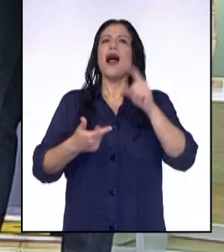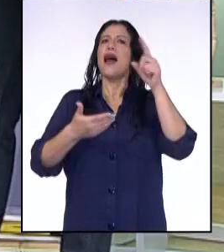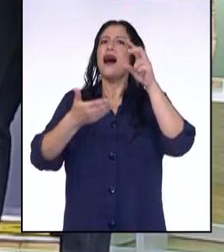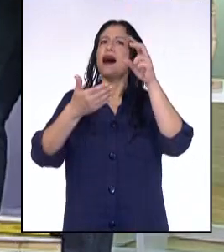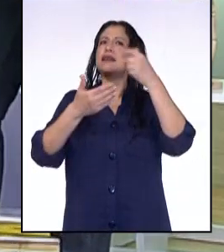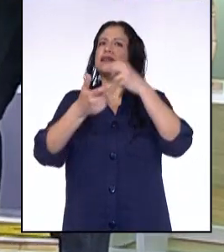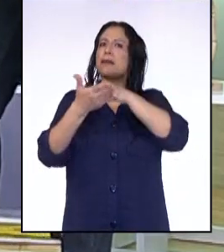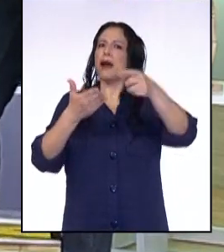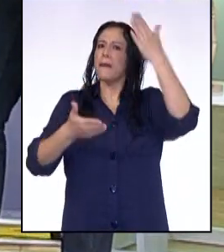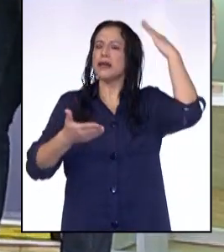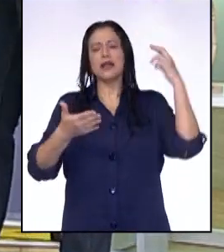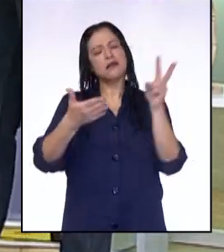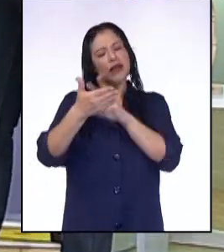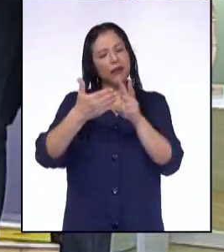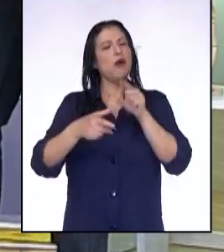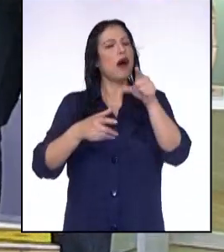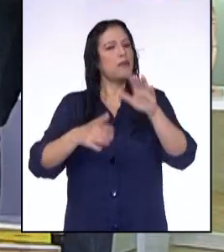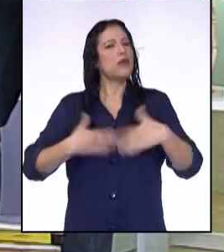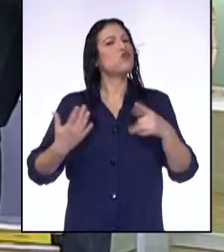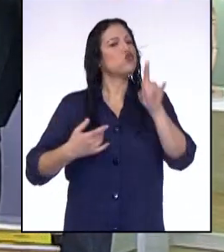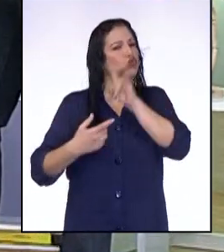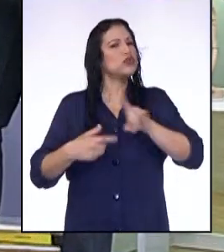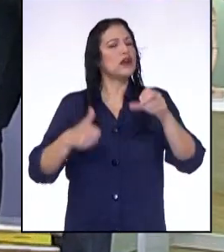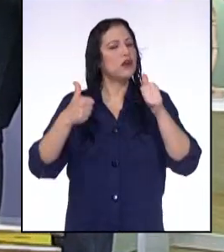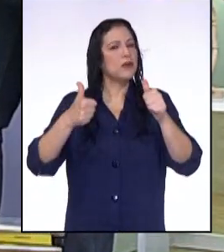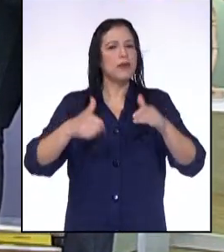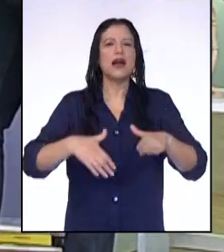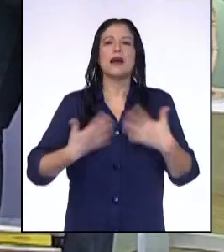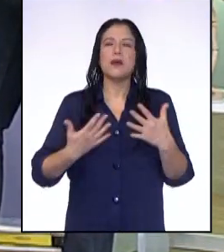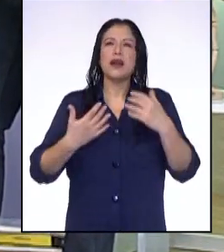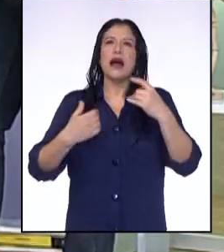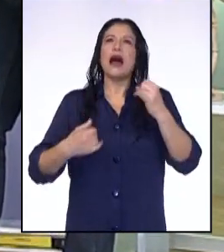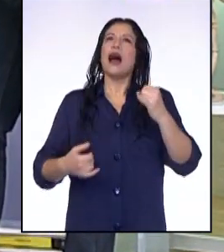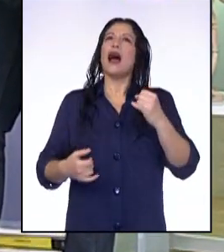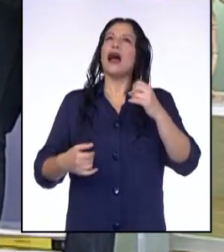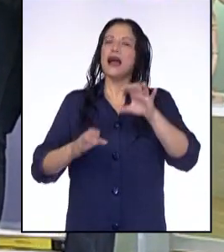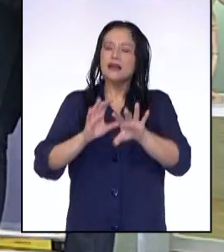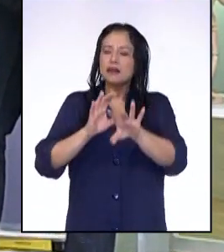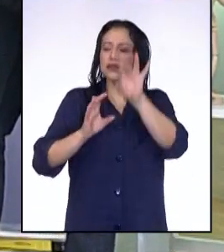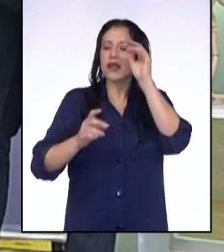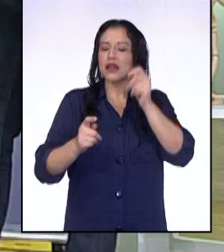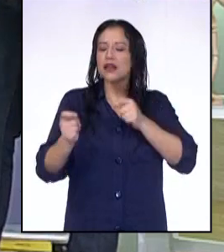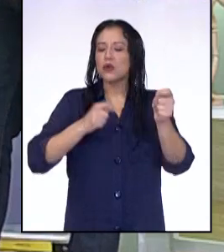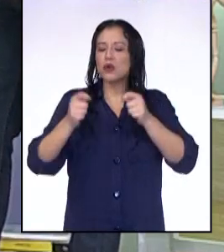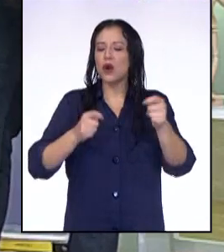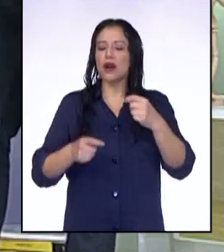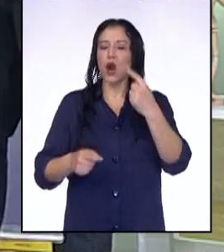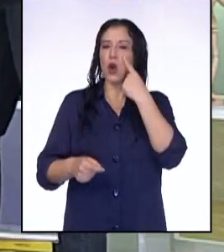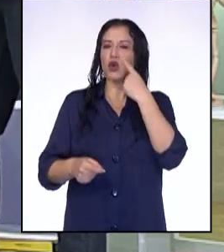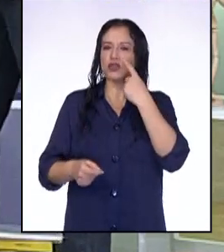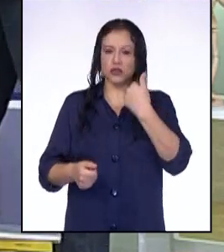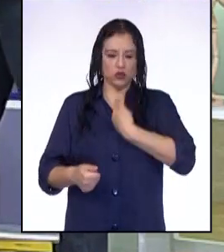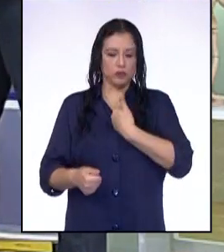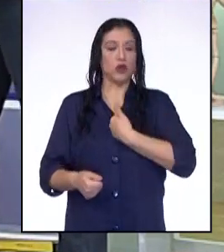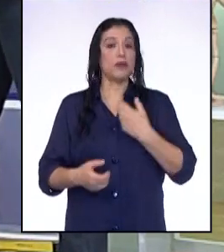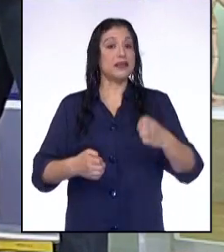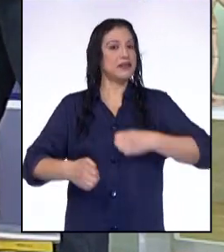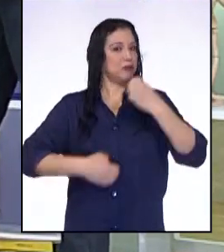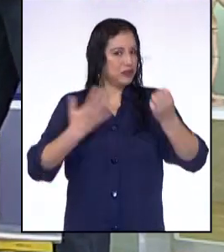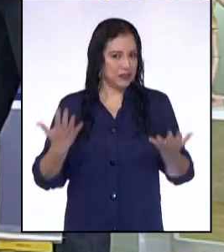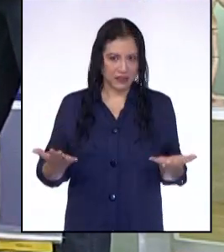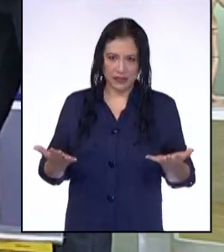semana pasada les ha servido bastante para que puedan... Les ha ayudado a identificar, a regular y a reconocer sus emociones. ¡Ay, qué lindo!